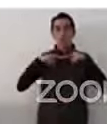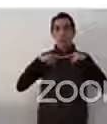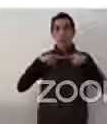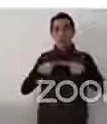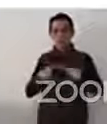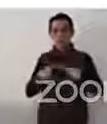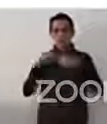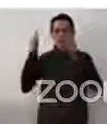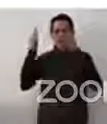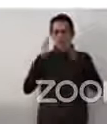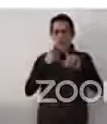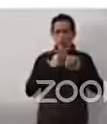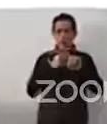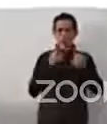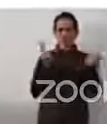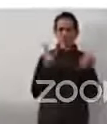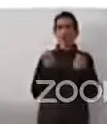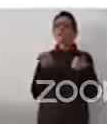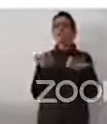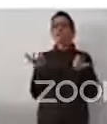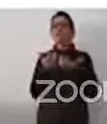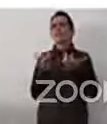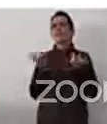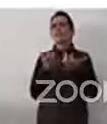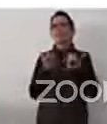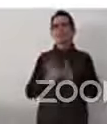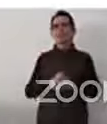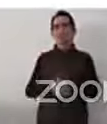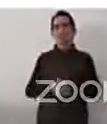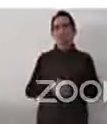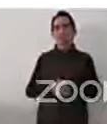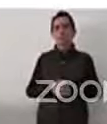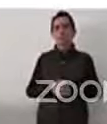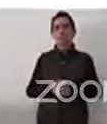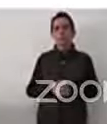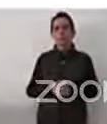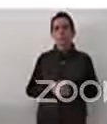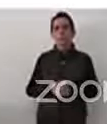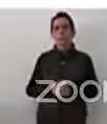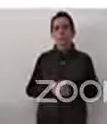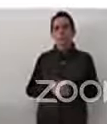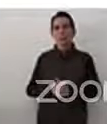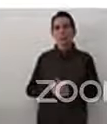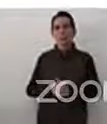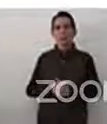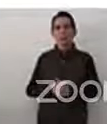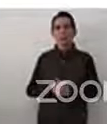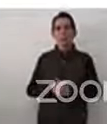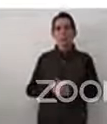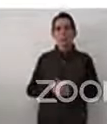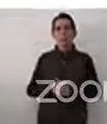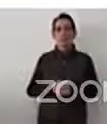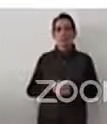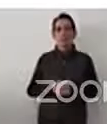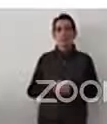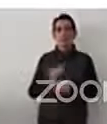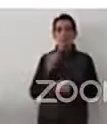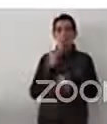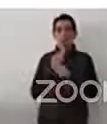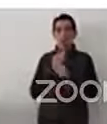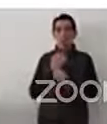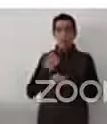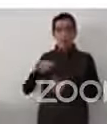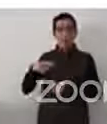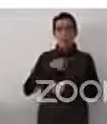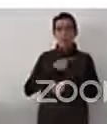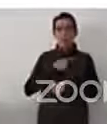tenemos que guiarnos por ciertos principios. Lo que nos trae a este diálogo por la inclusión, evidentemente